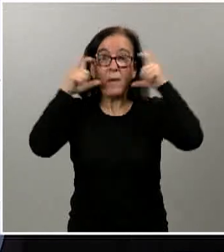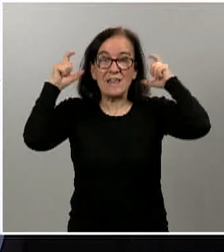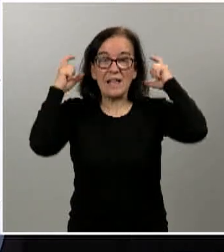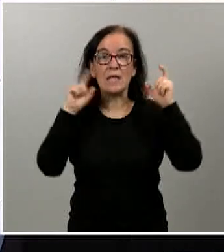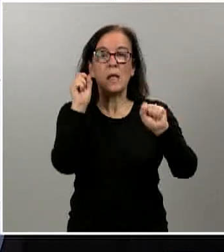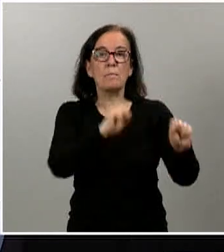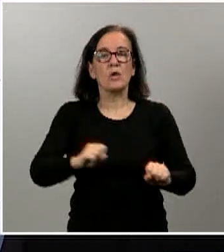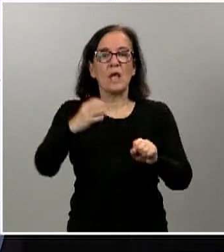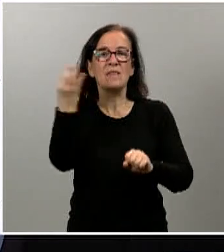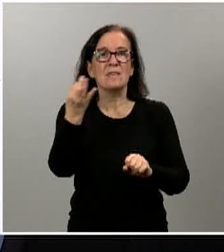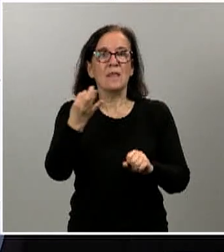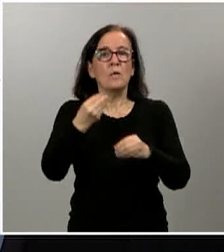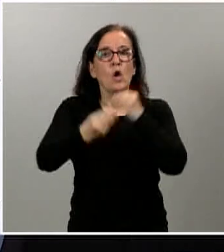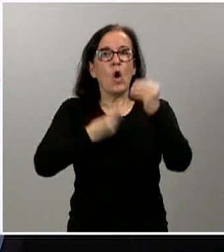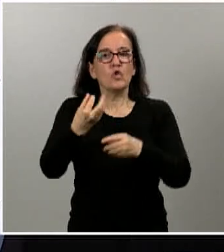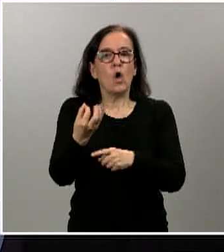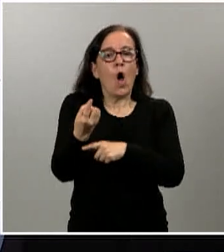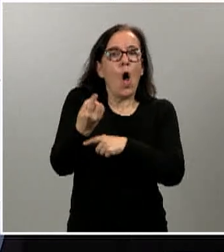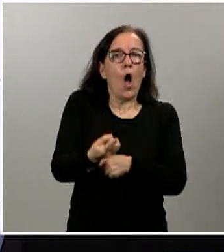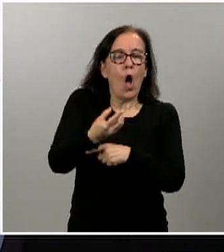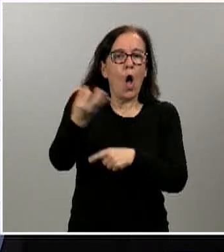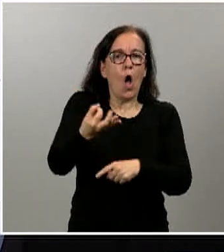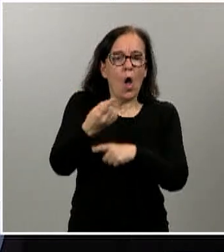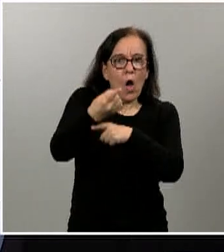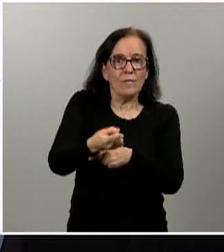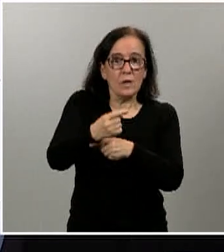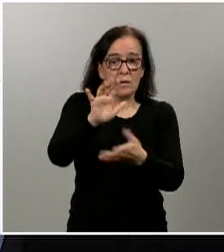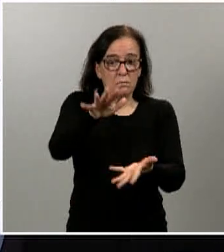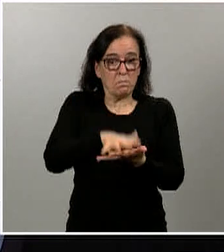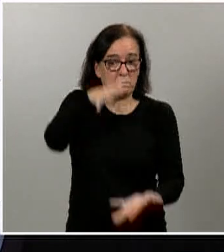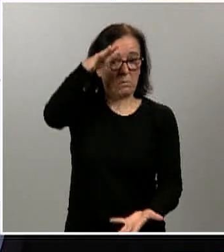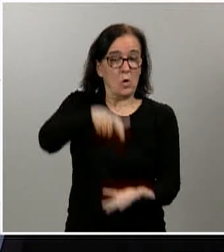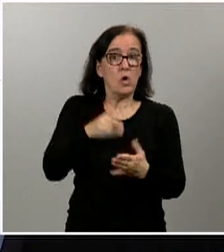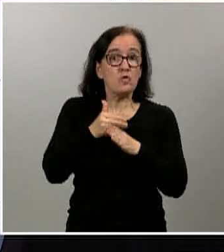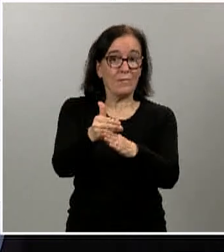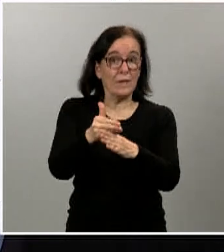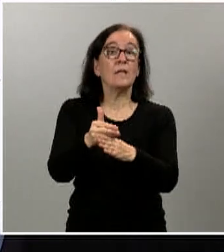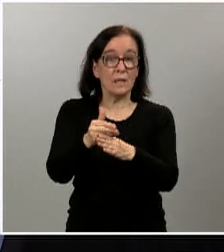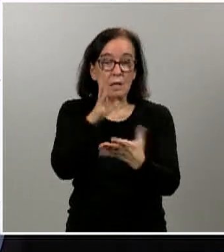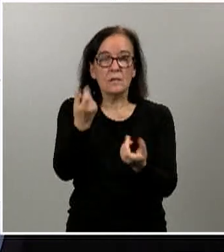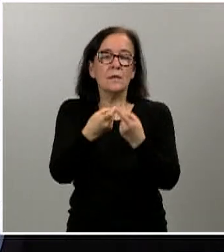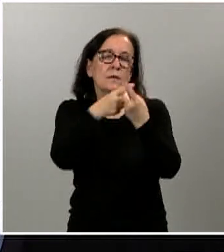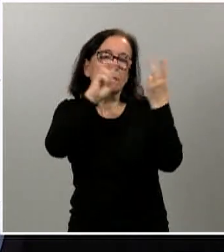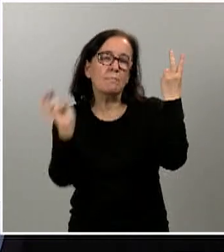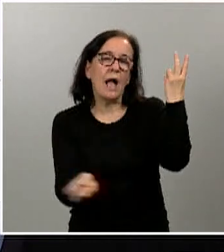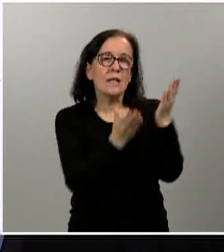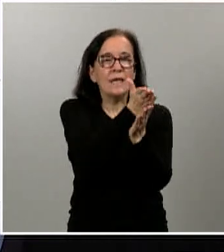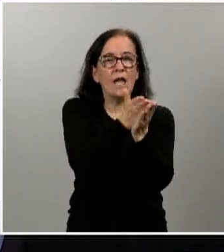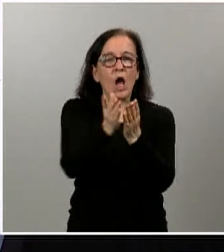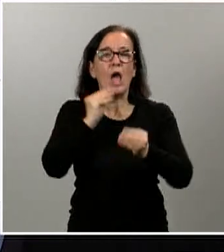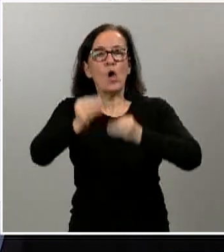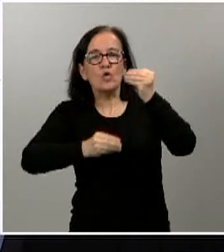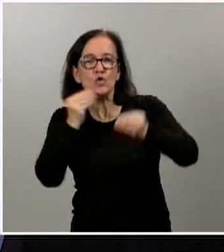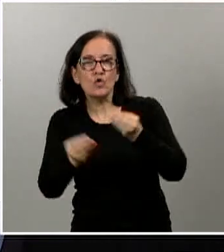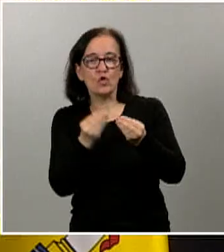que ser su uso obligatorio cuando haya un abastecimiento suficiente para la población y preguntas variadas sobre el uso y el reparto de las